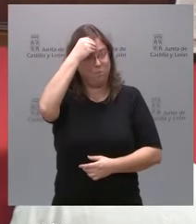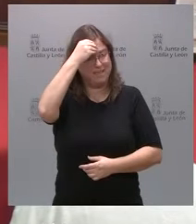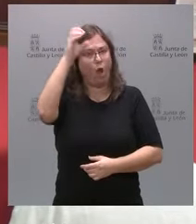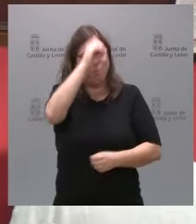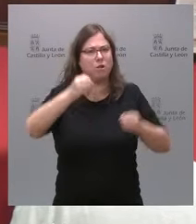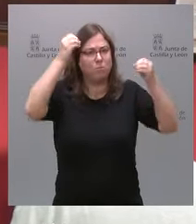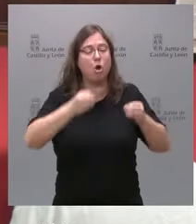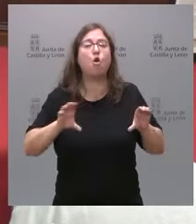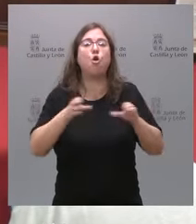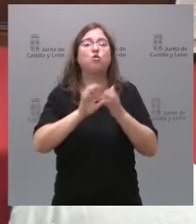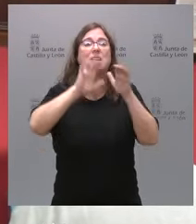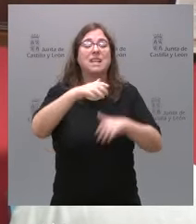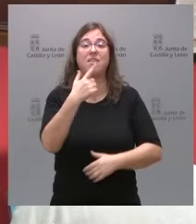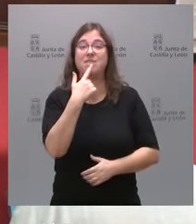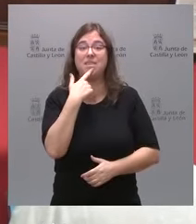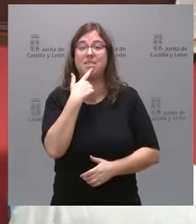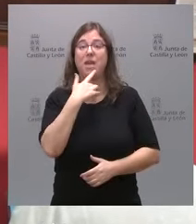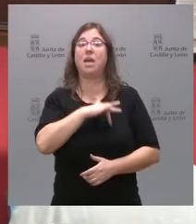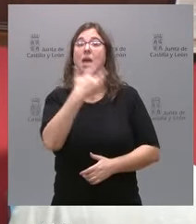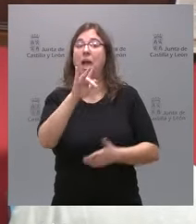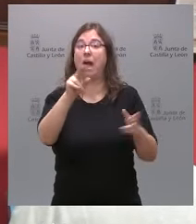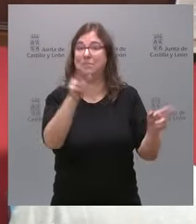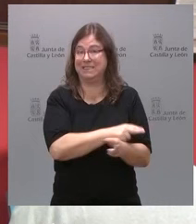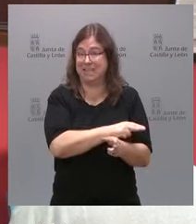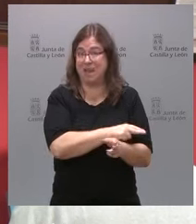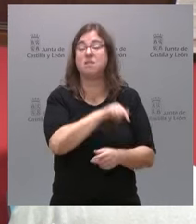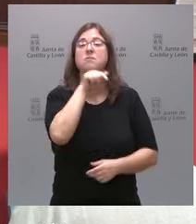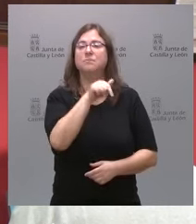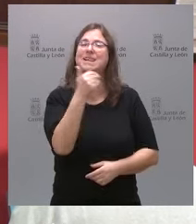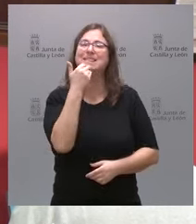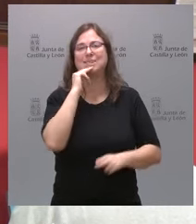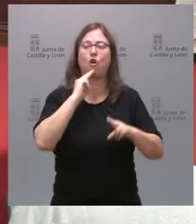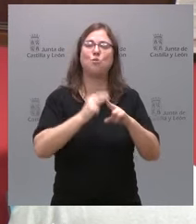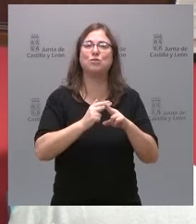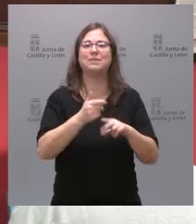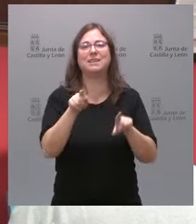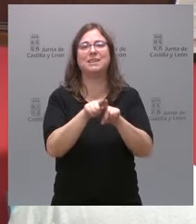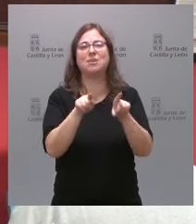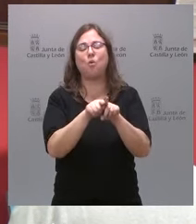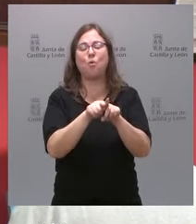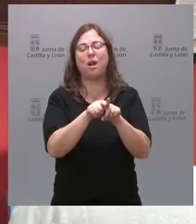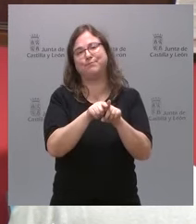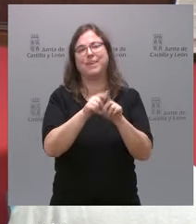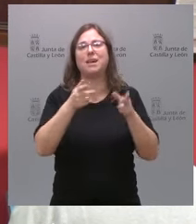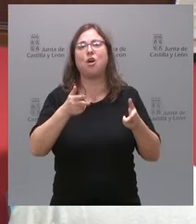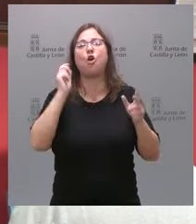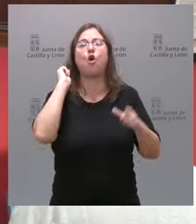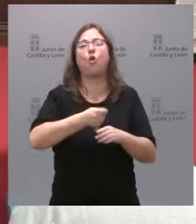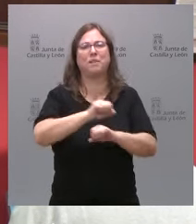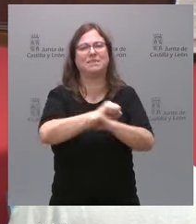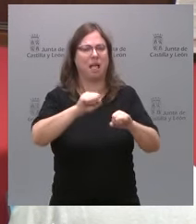sobre si la Junta considera que la amnistía, la posible amnistía, es un golpe de Estado, como dice su socio de Gobierno aquí en Castilla León. Gracias.